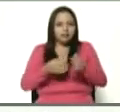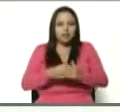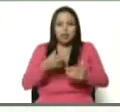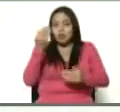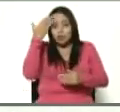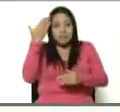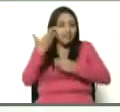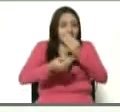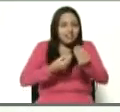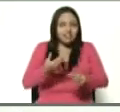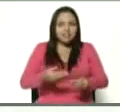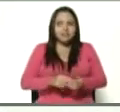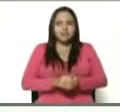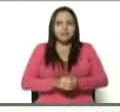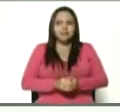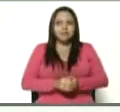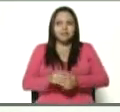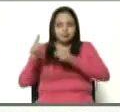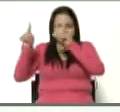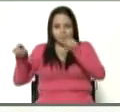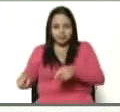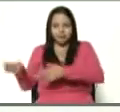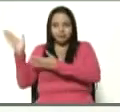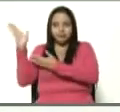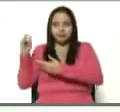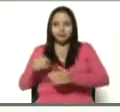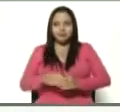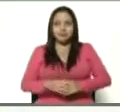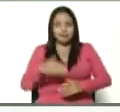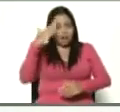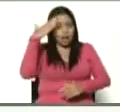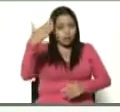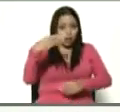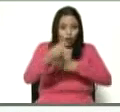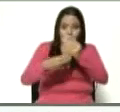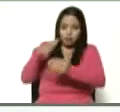sabe qué hacer. Anderson, saludame, ¿vale? ¿Cómo estás?